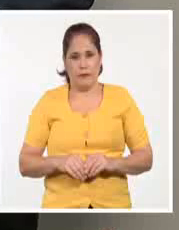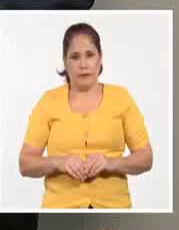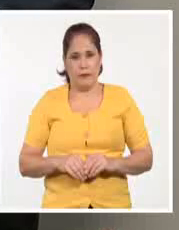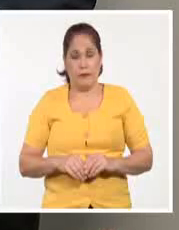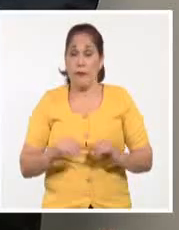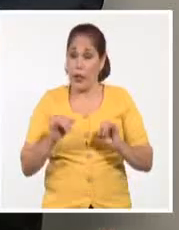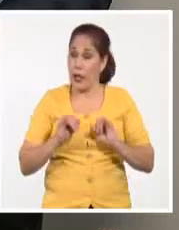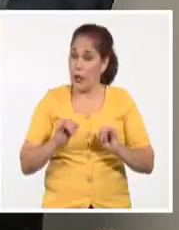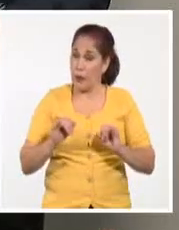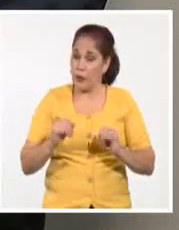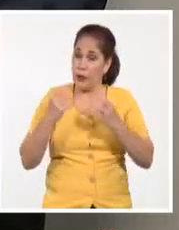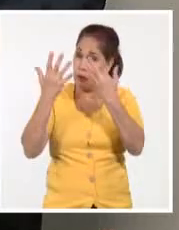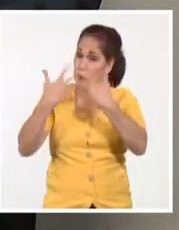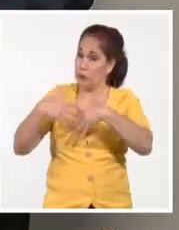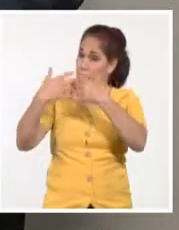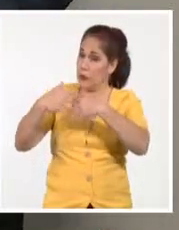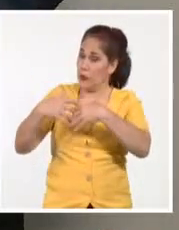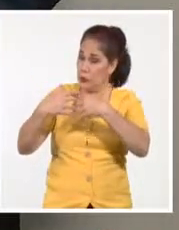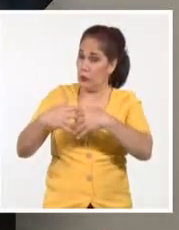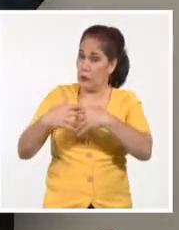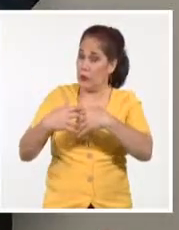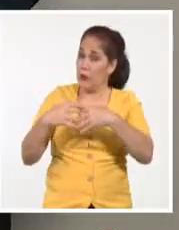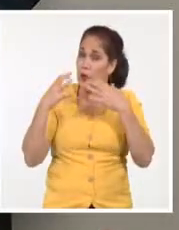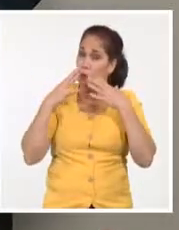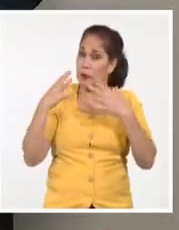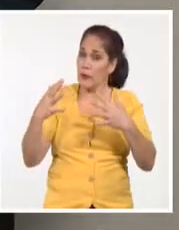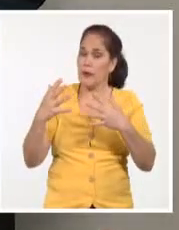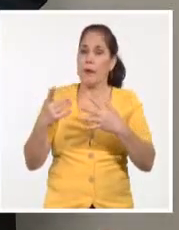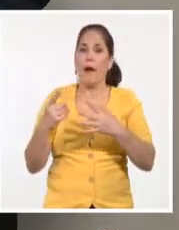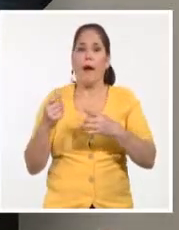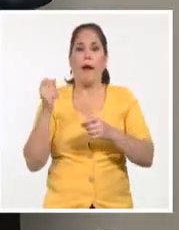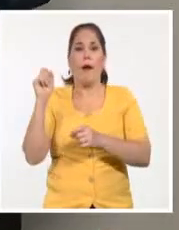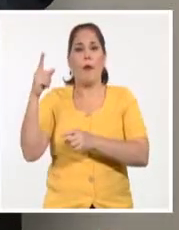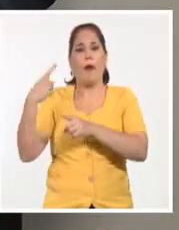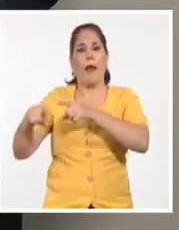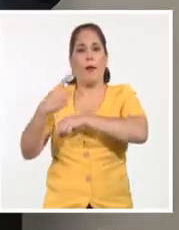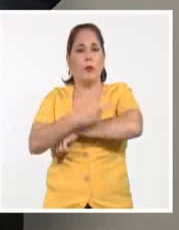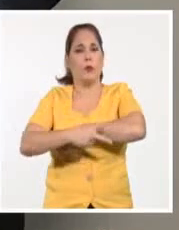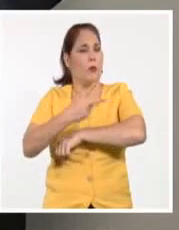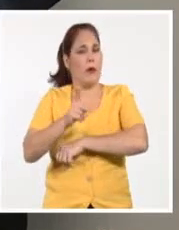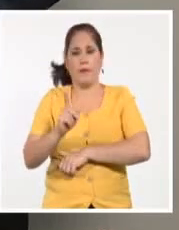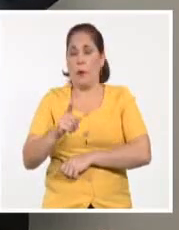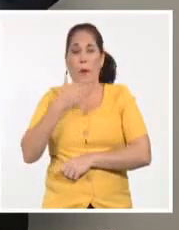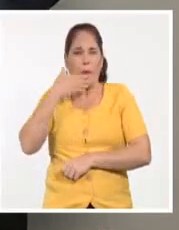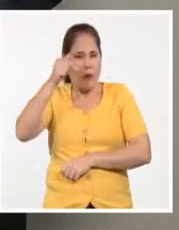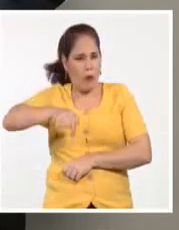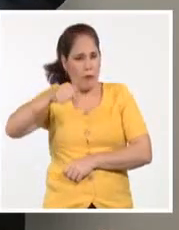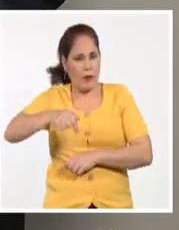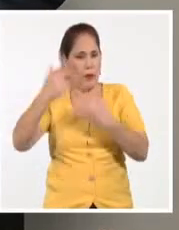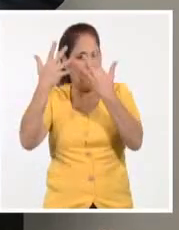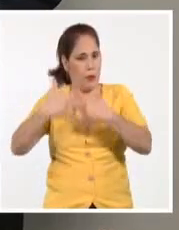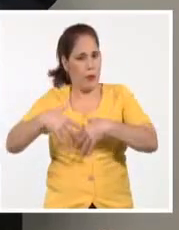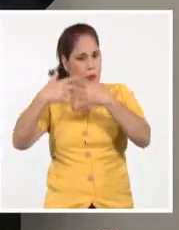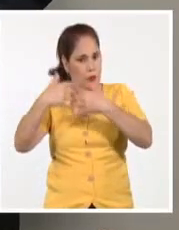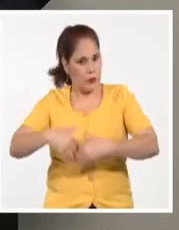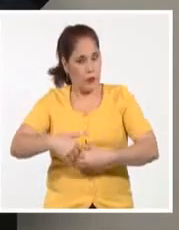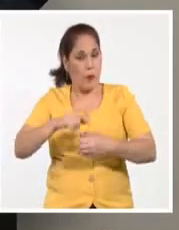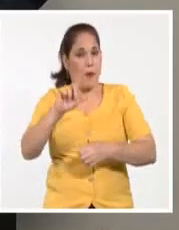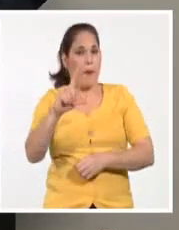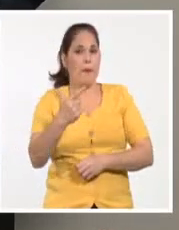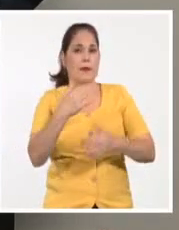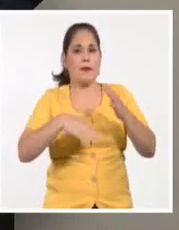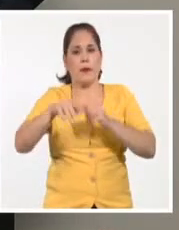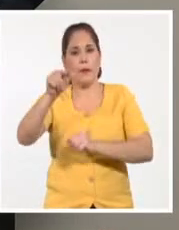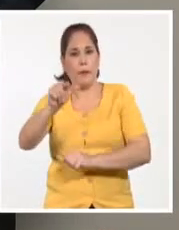La importancia de la producción nacional como vía para sustituir importaciones e incrementar la oferta fue resaltada por el viceprimer